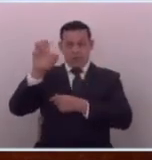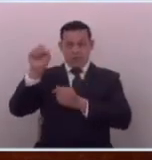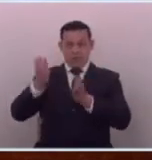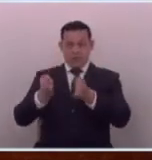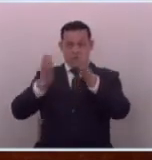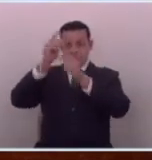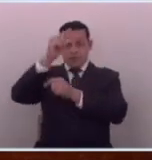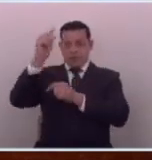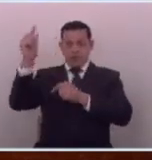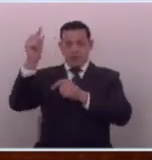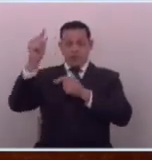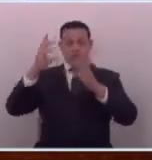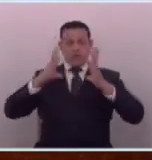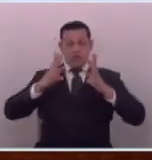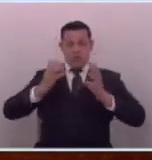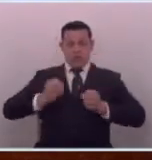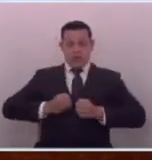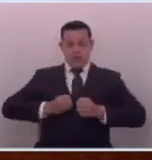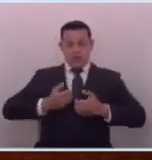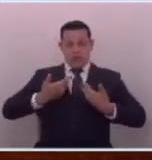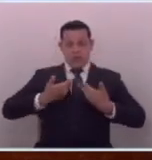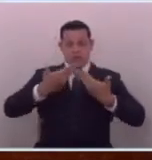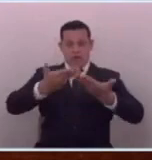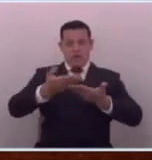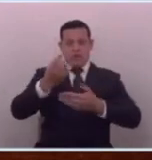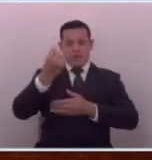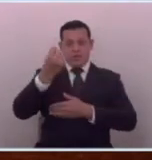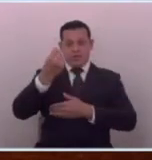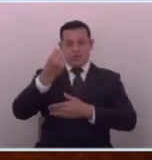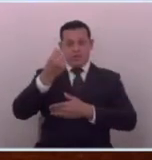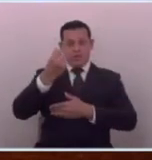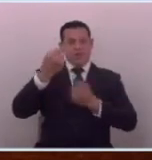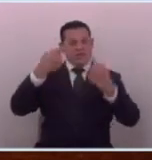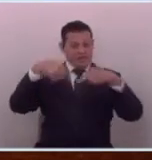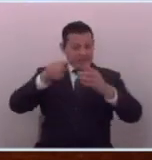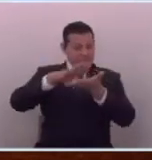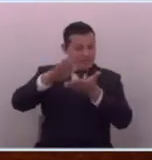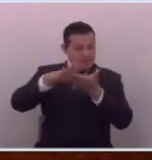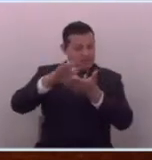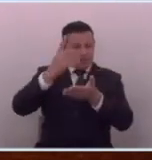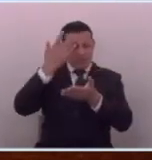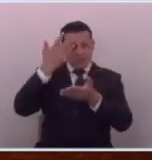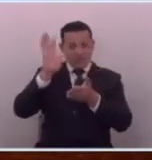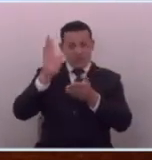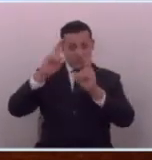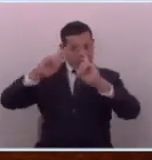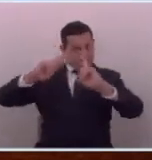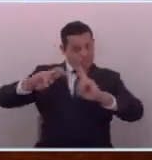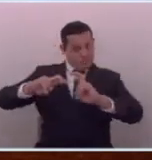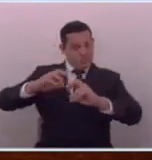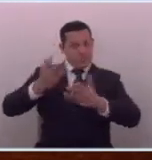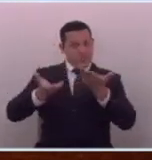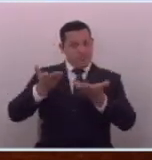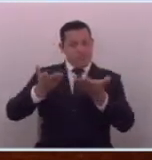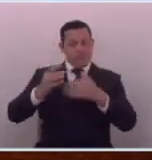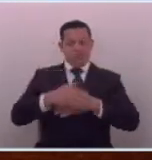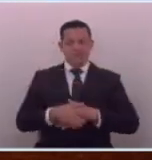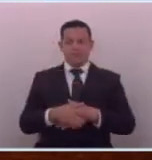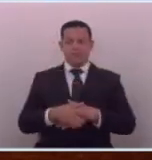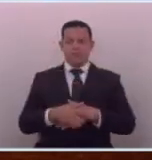institución que el Estado le daba dinero o le da no sé todavía habría que revisar eso quizás